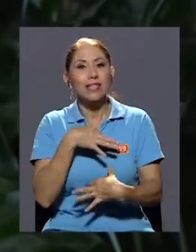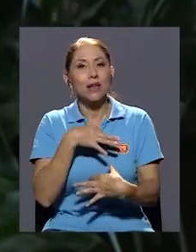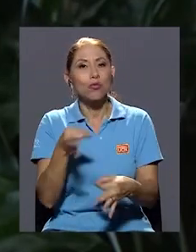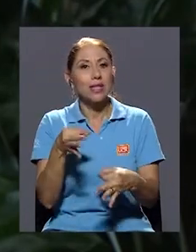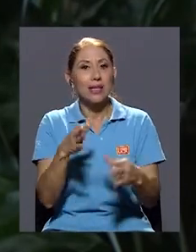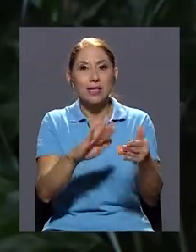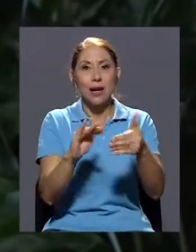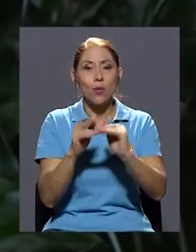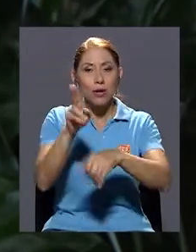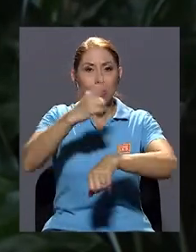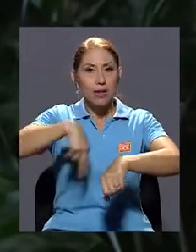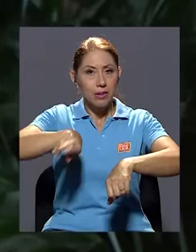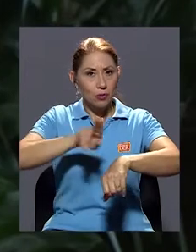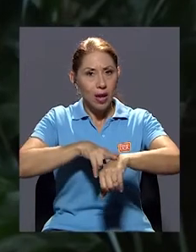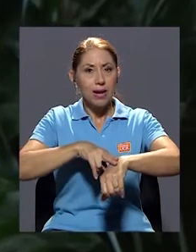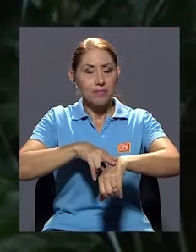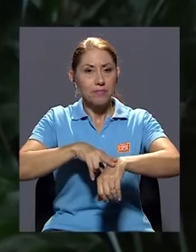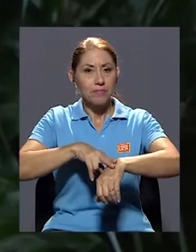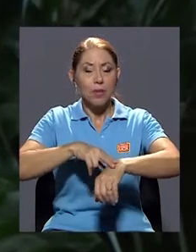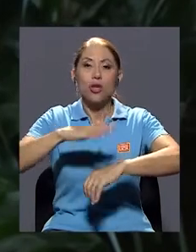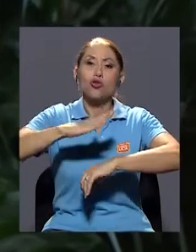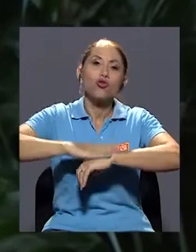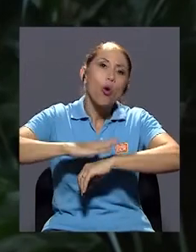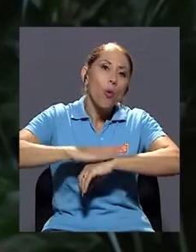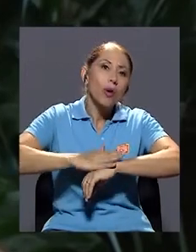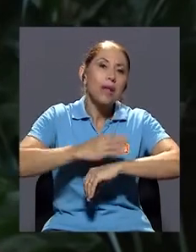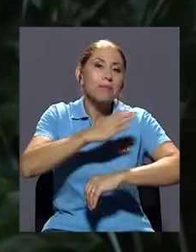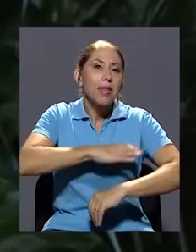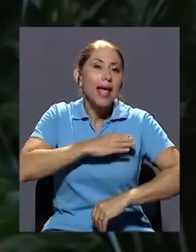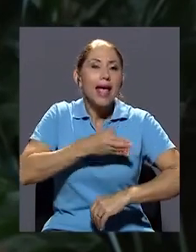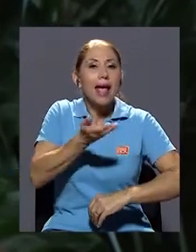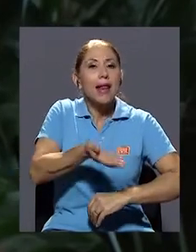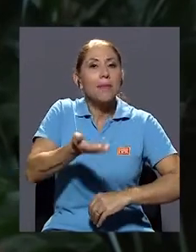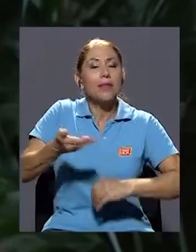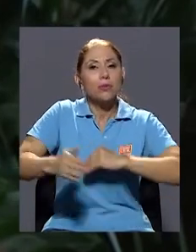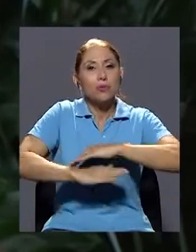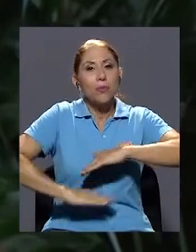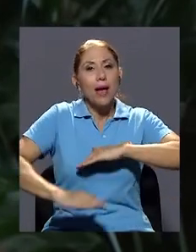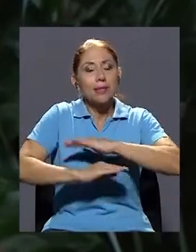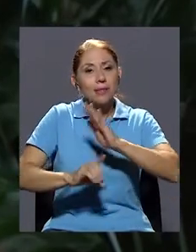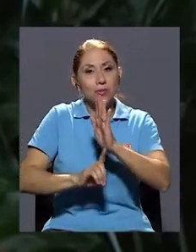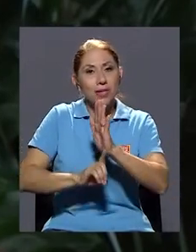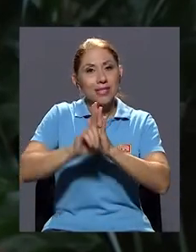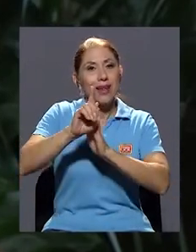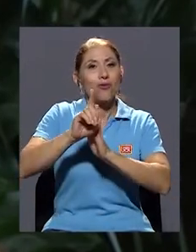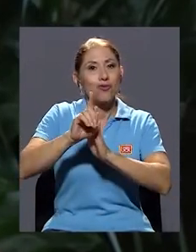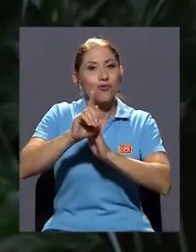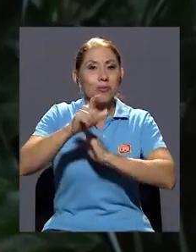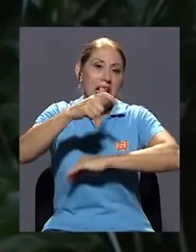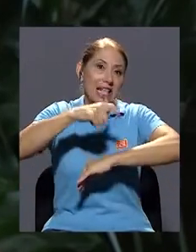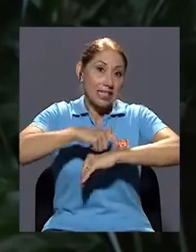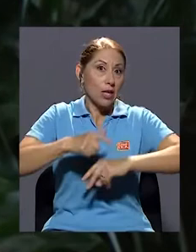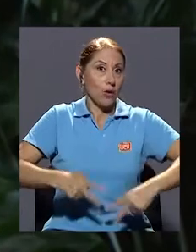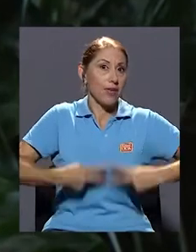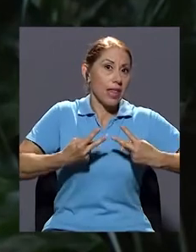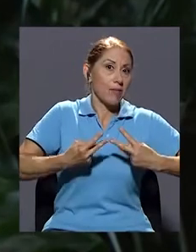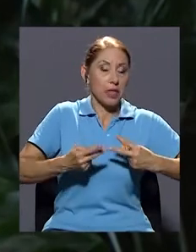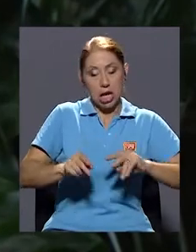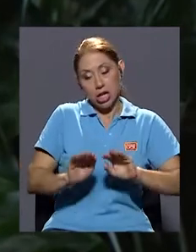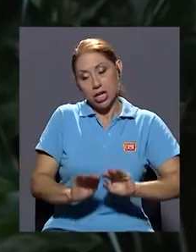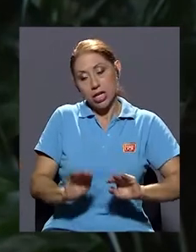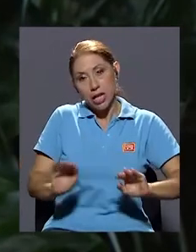a la comunidad nacional sobre elementos básicos del desarrollo. Del desarrollo en el ciclo vital niño,